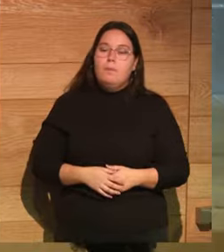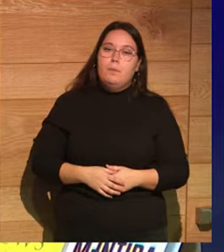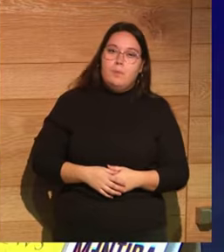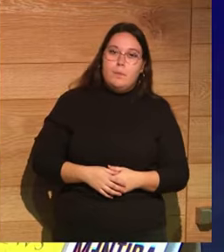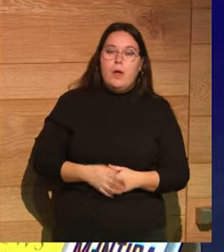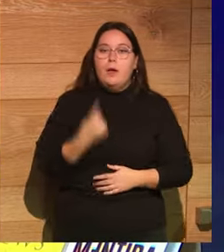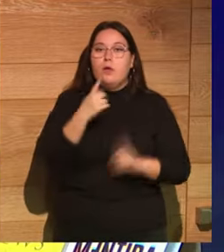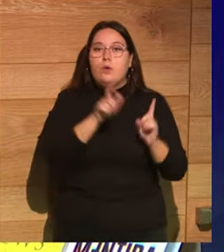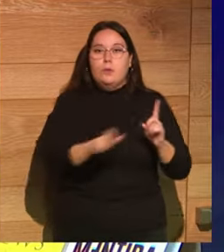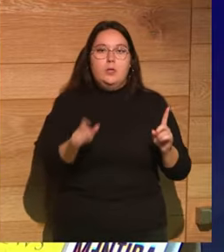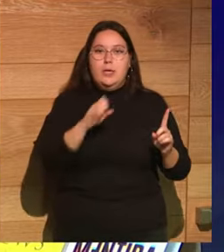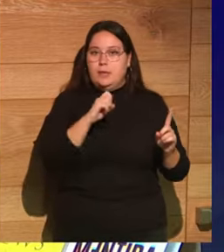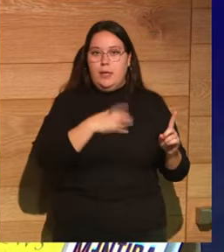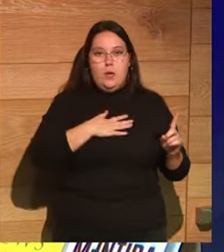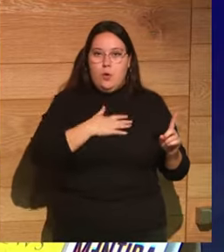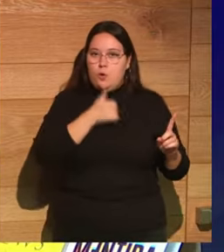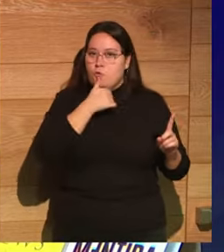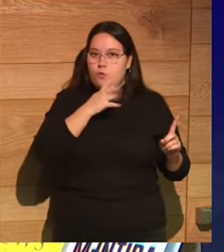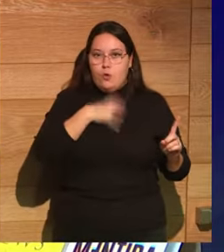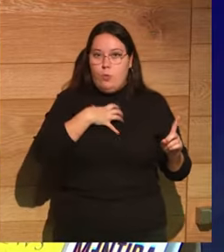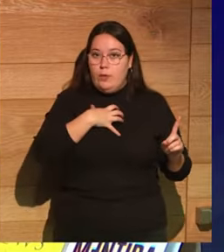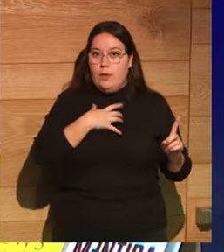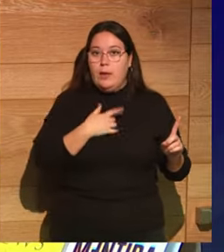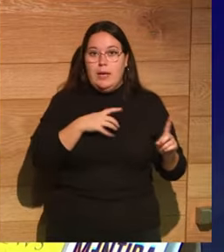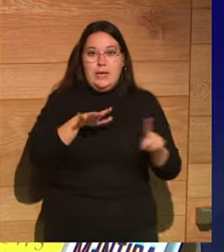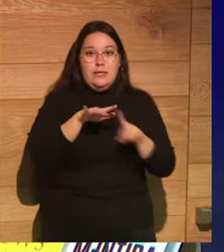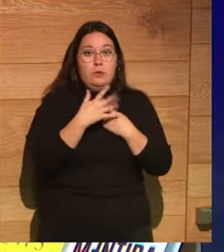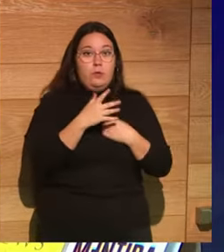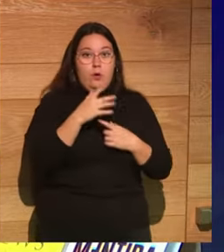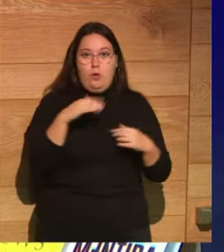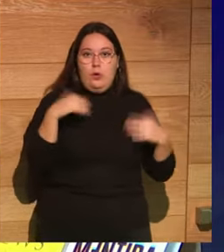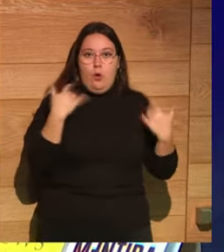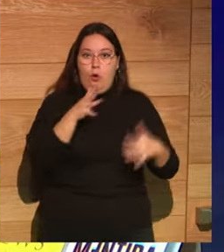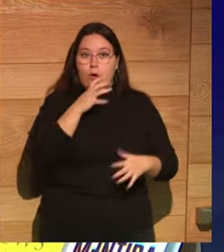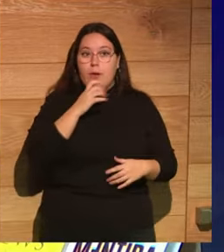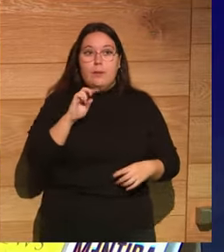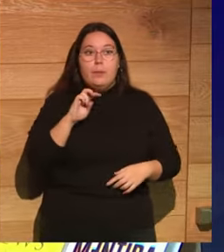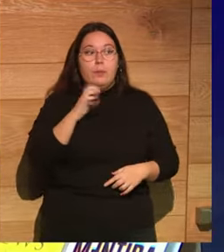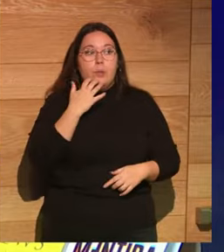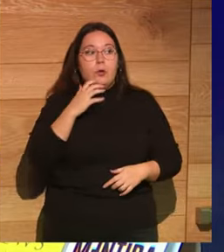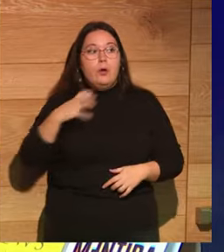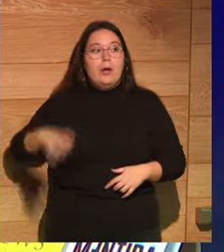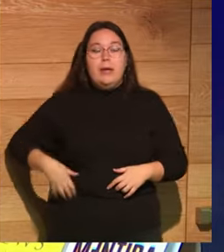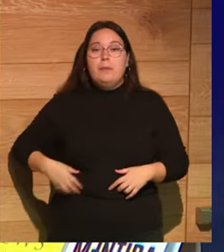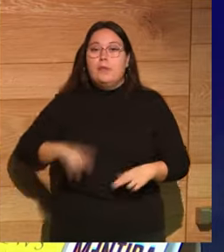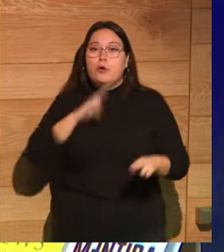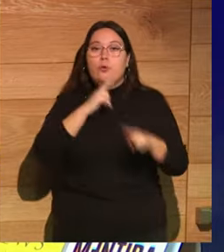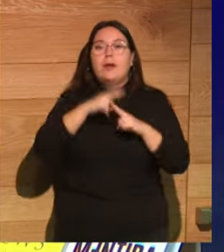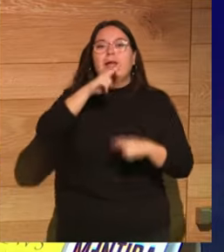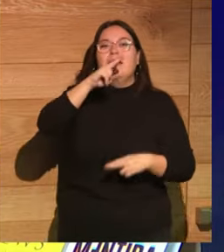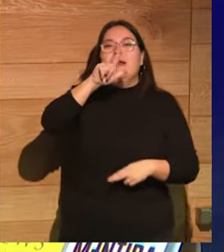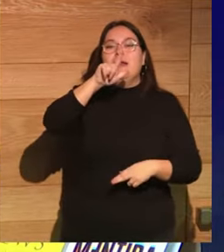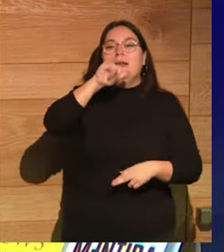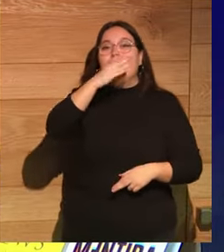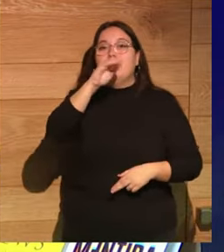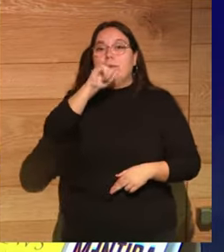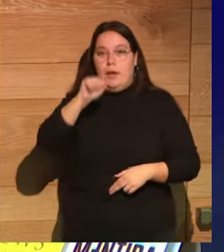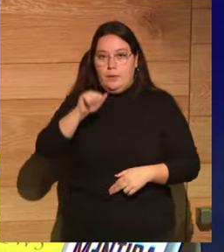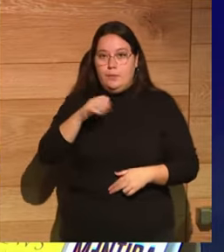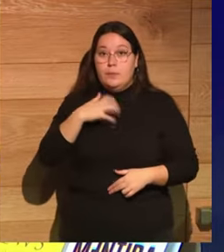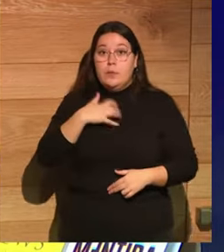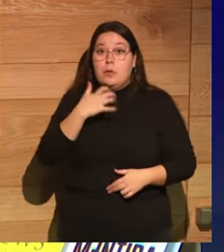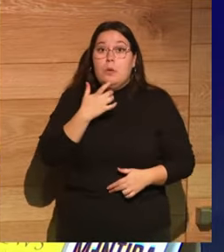entonces había gente que no lo soportaba, y yo creo que el caso más paradigmático de todo esto es la emperatriz Libia. Yo creo que aquí todos